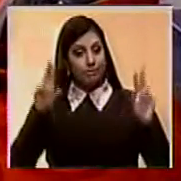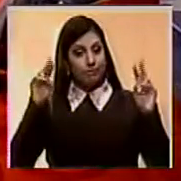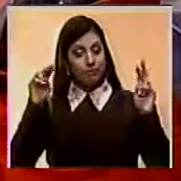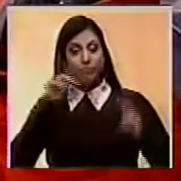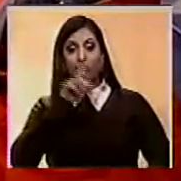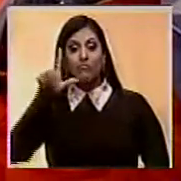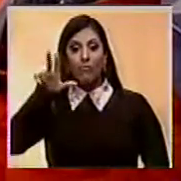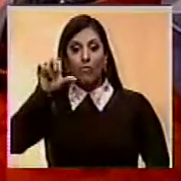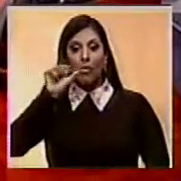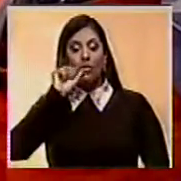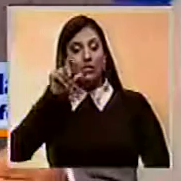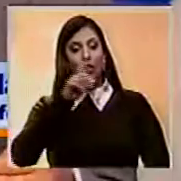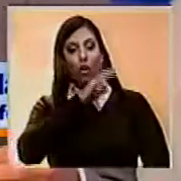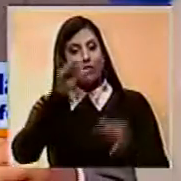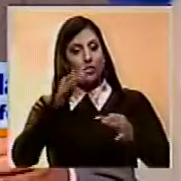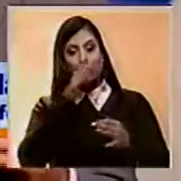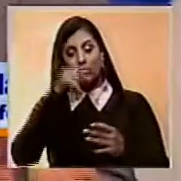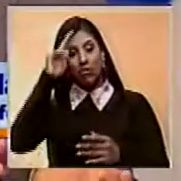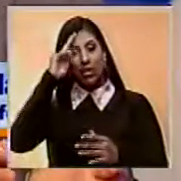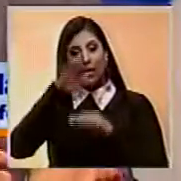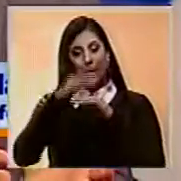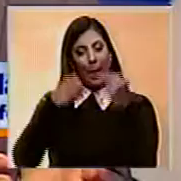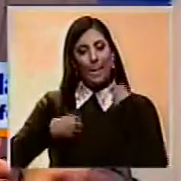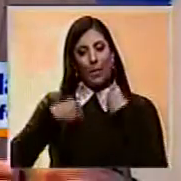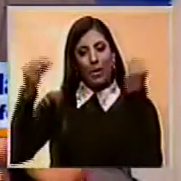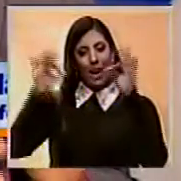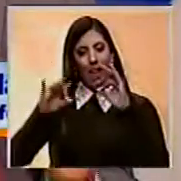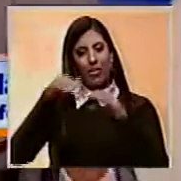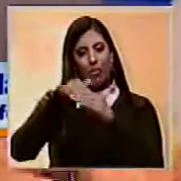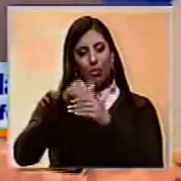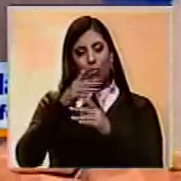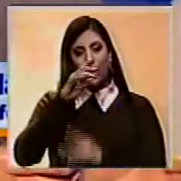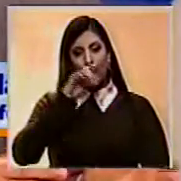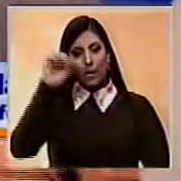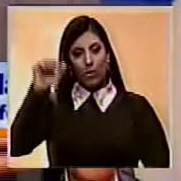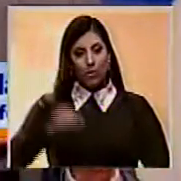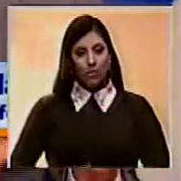Marcano, la tolda oficialista no tiene razones para preocuparse por el revocatorio.